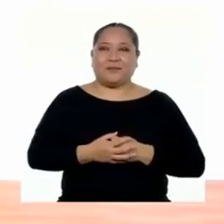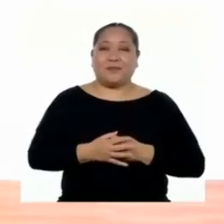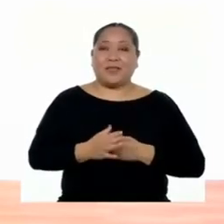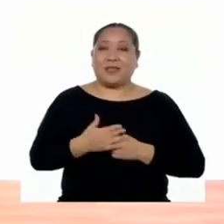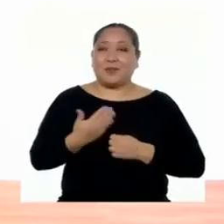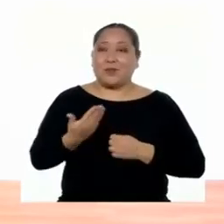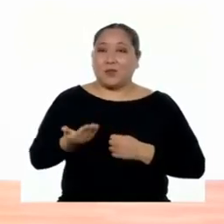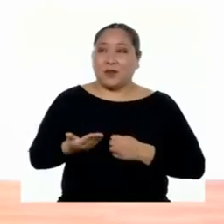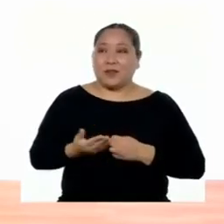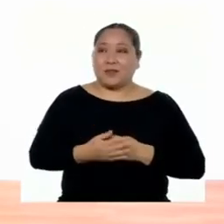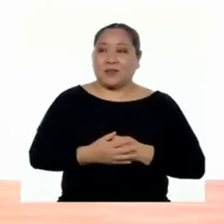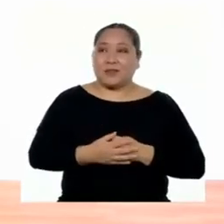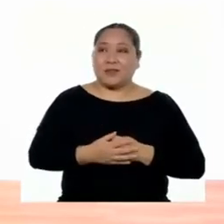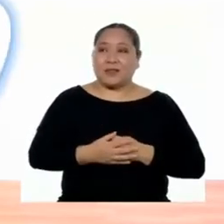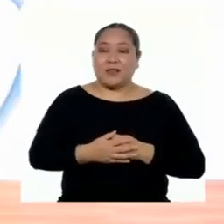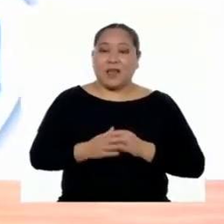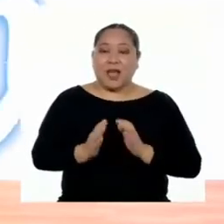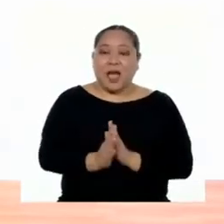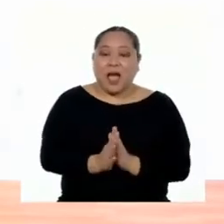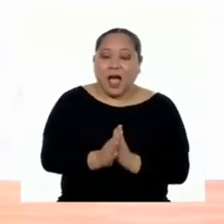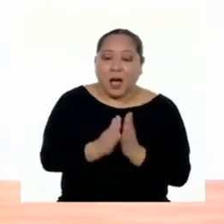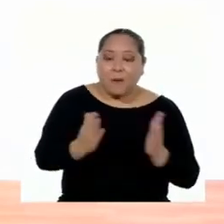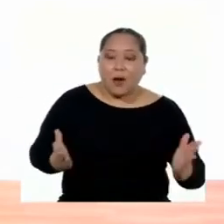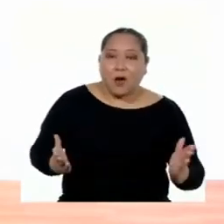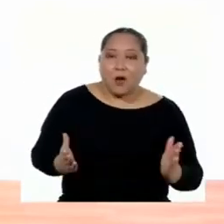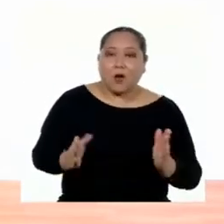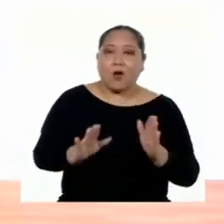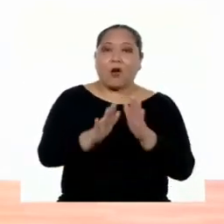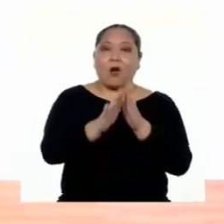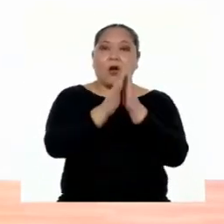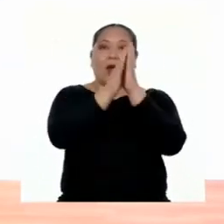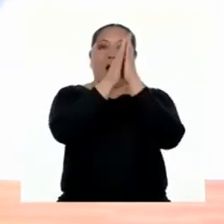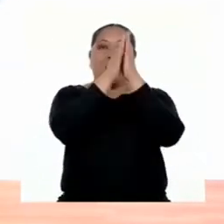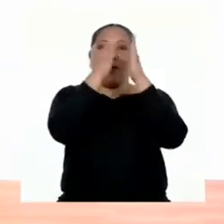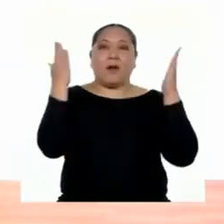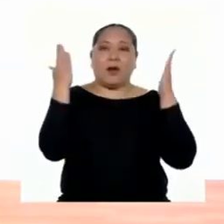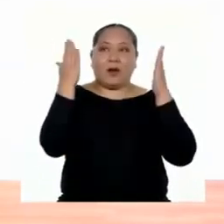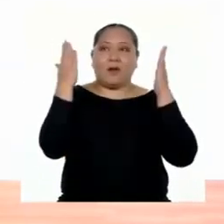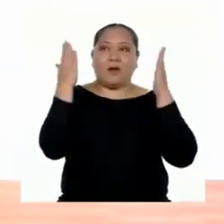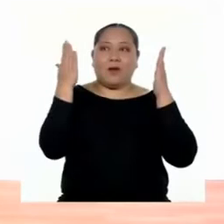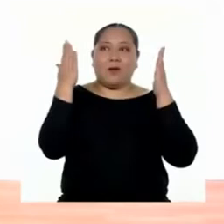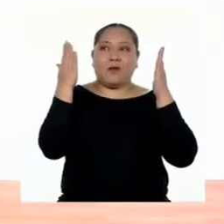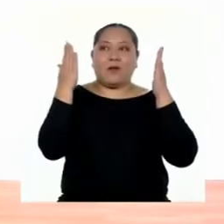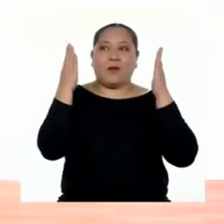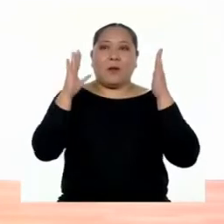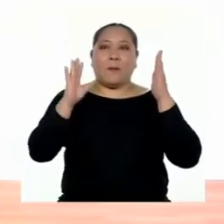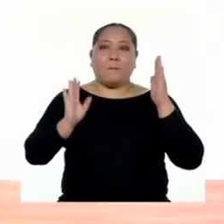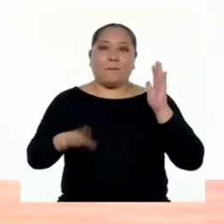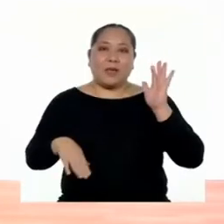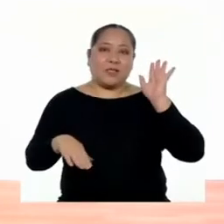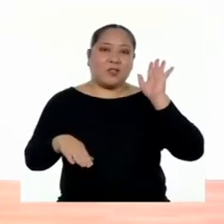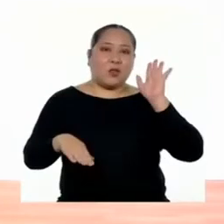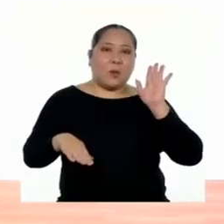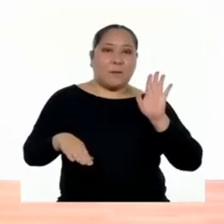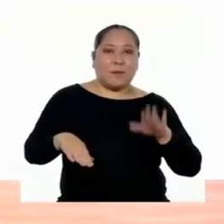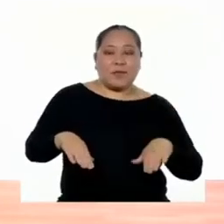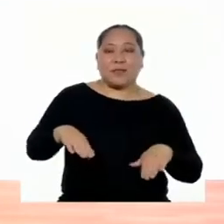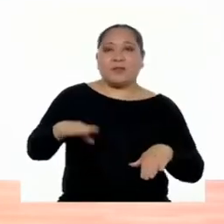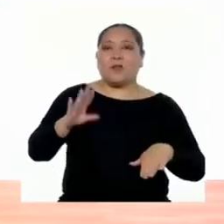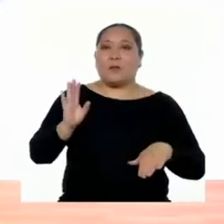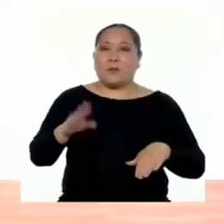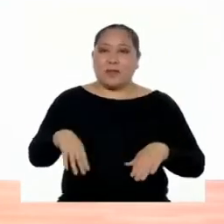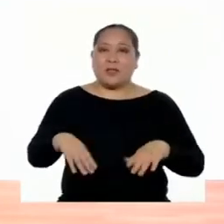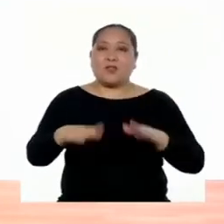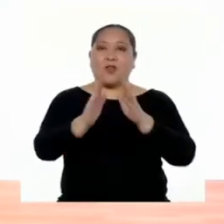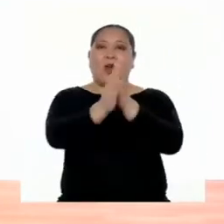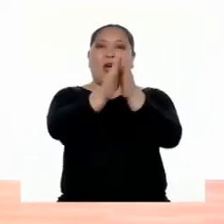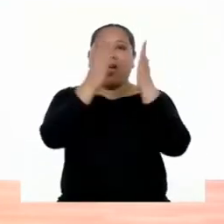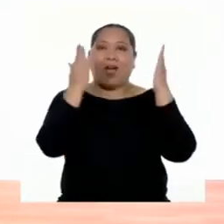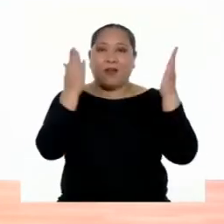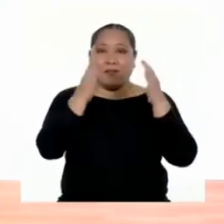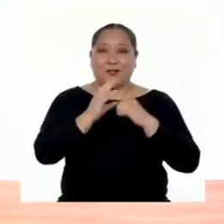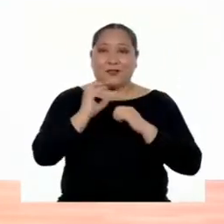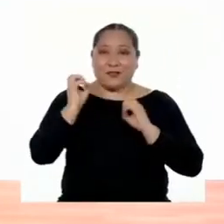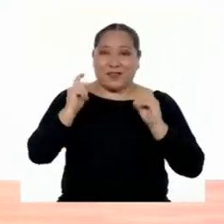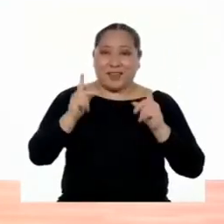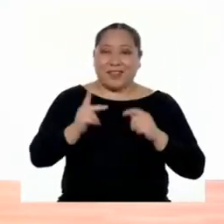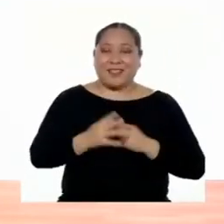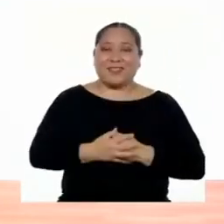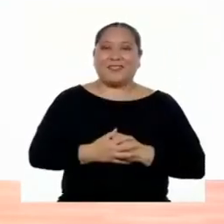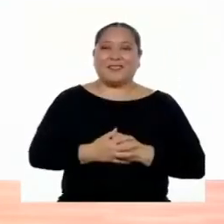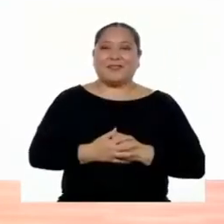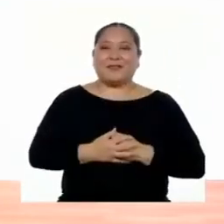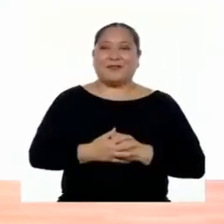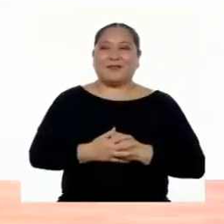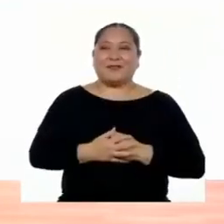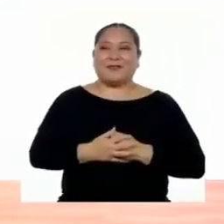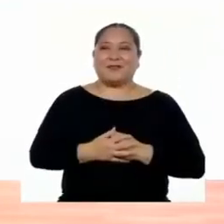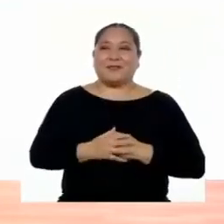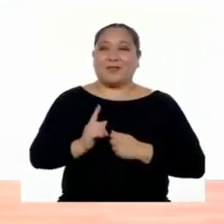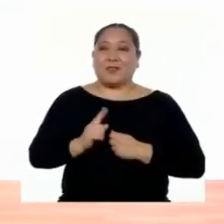¡Luego! Abrimos abajo. Abro arriba. Luego piso, piso, abro. ¿No tiene? Vamos a